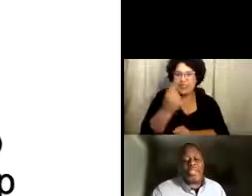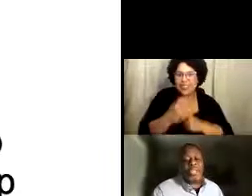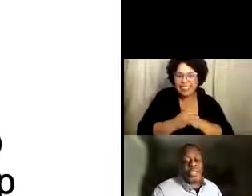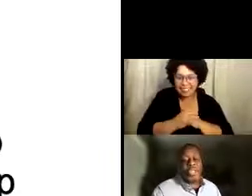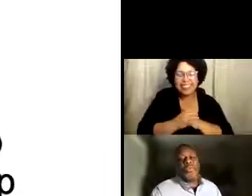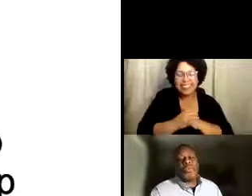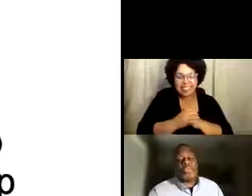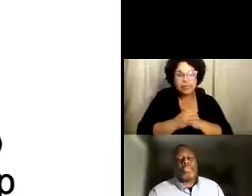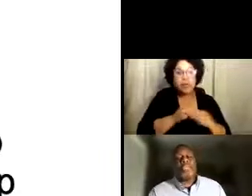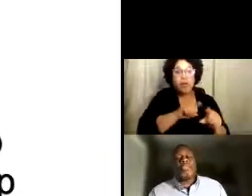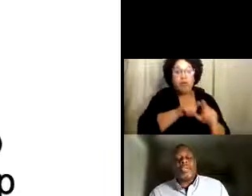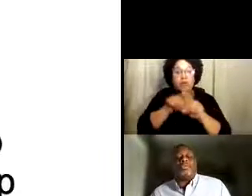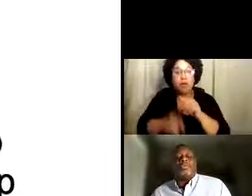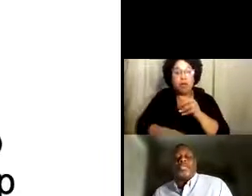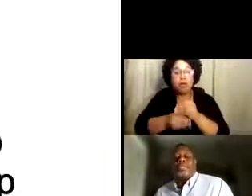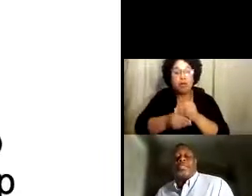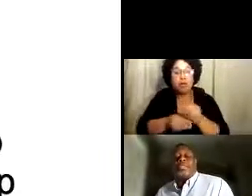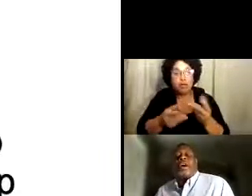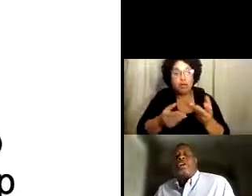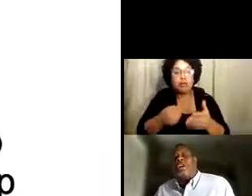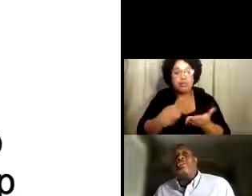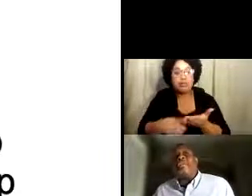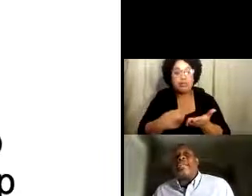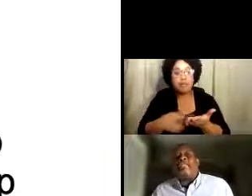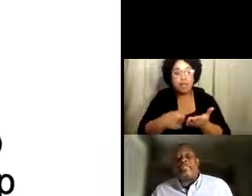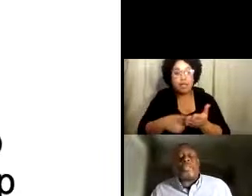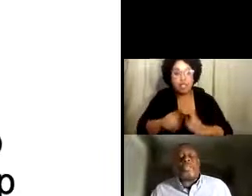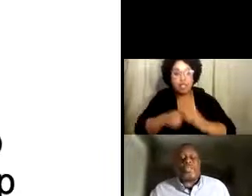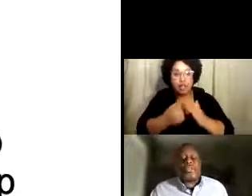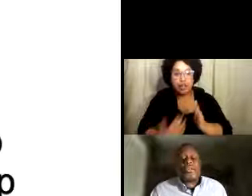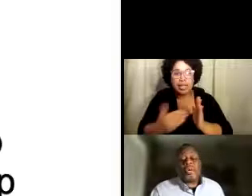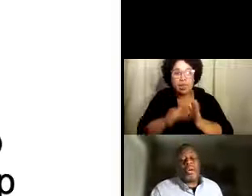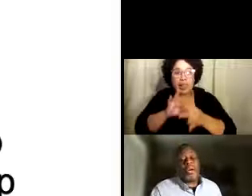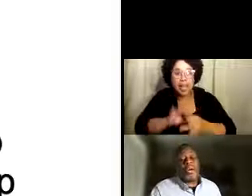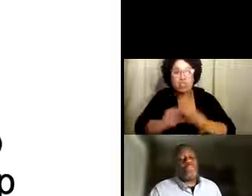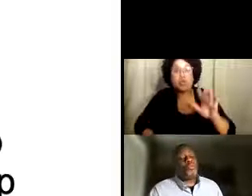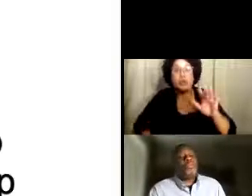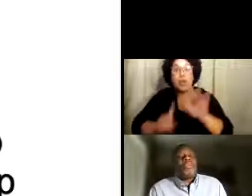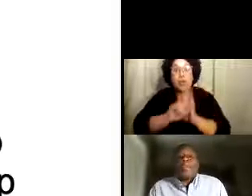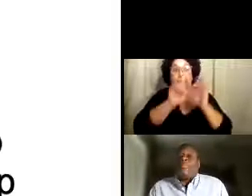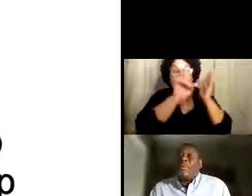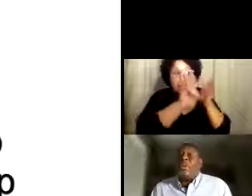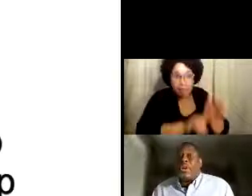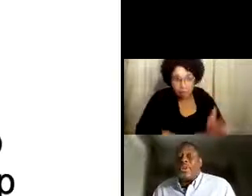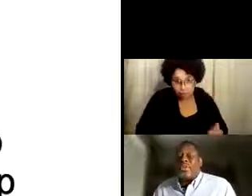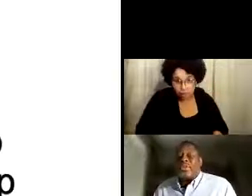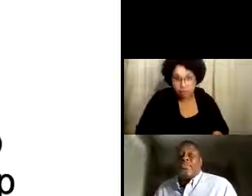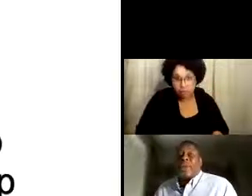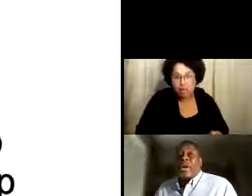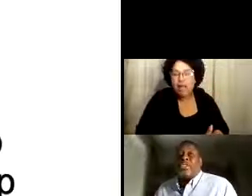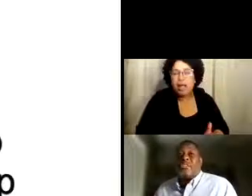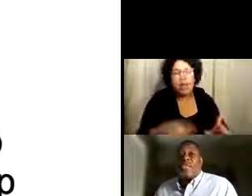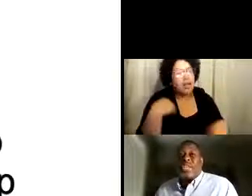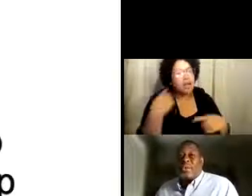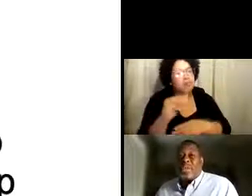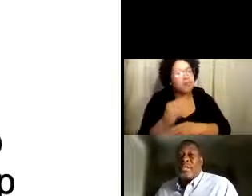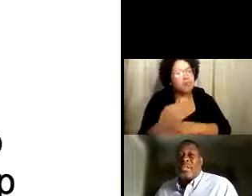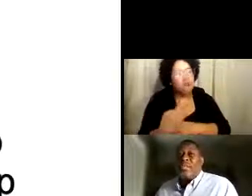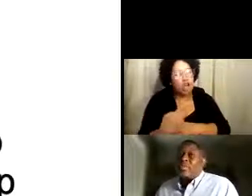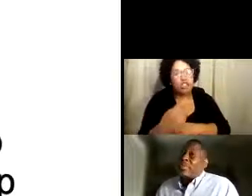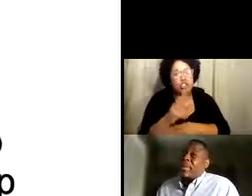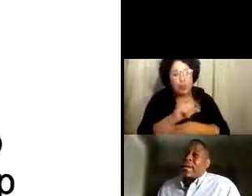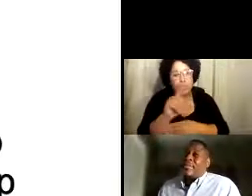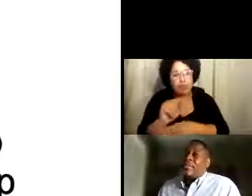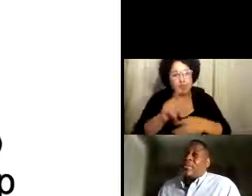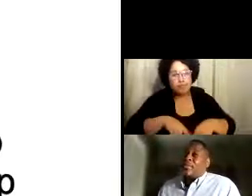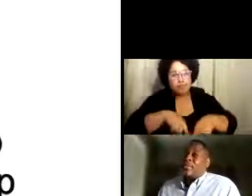vacuna COVID-19. ¿No la ha recibido todavía? Le vamos a mostrar cómo hacerlo. Y en adición a ello vamos a hablar también de nuestras inspecciones en sitio, lo